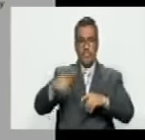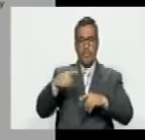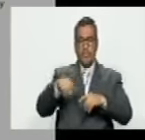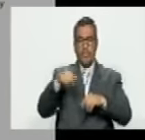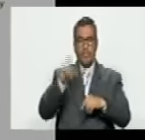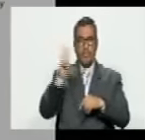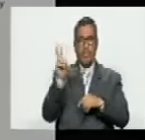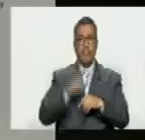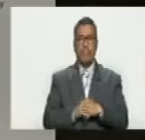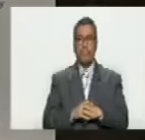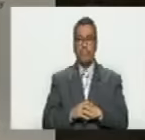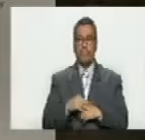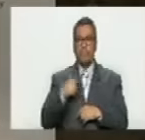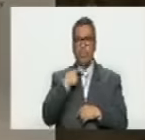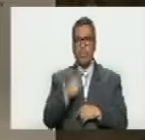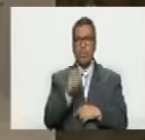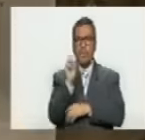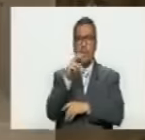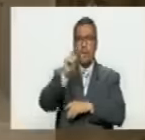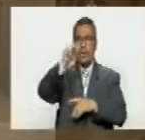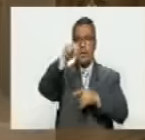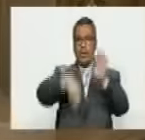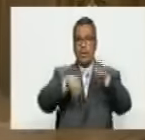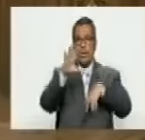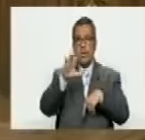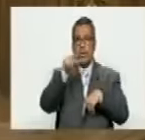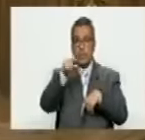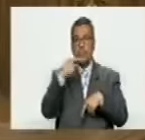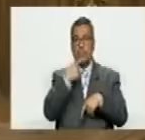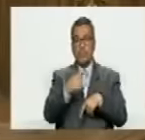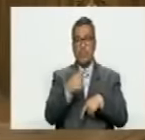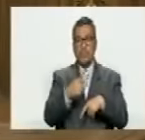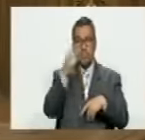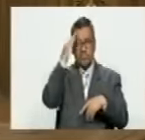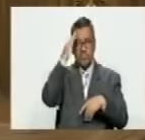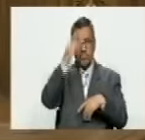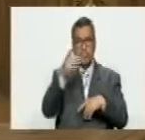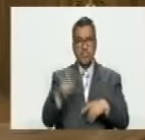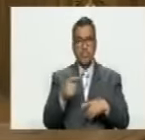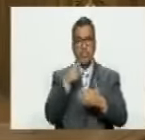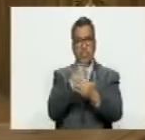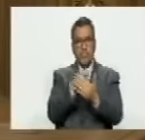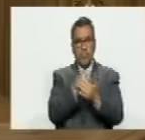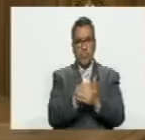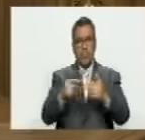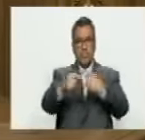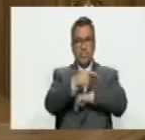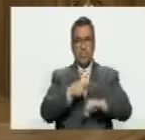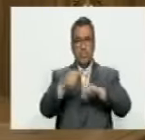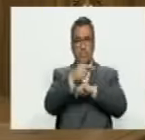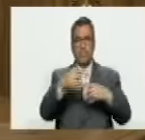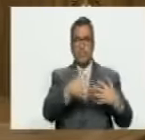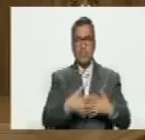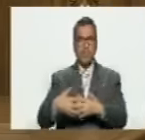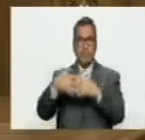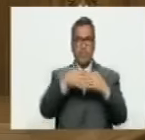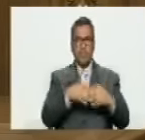a Venezuela de hecho la asamblea del 2015 que es la que ellos dicen ahí que reconocen está pagada por el gobierno de Estados Unidos